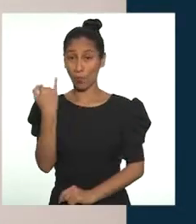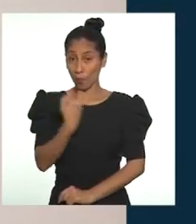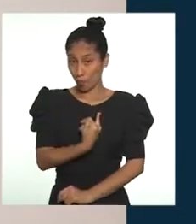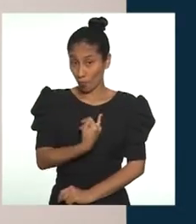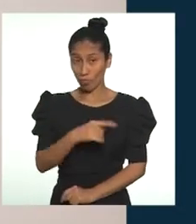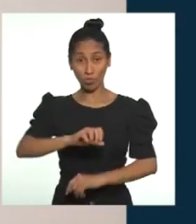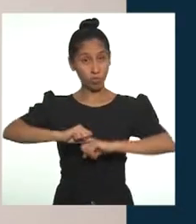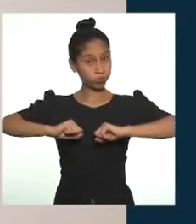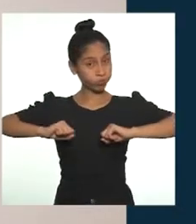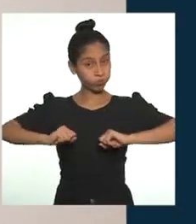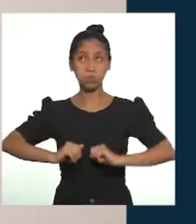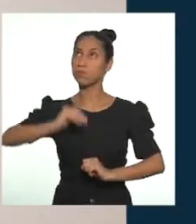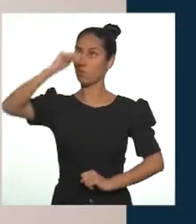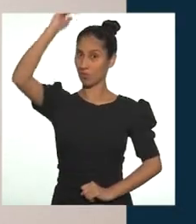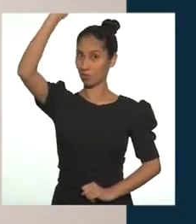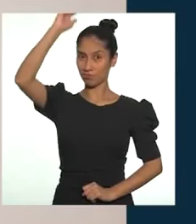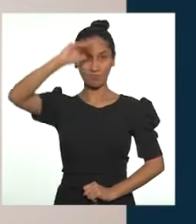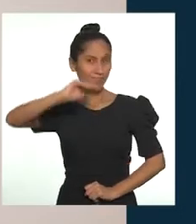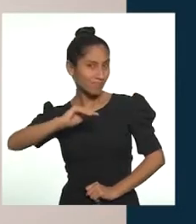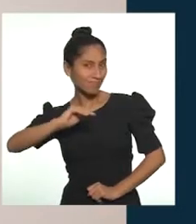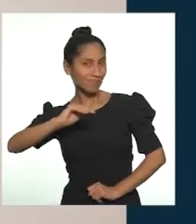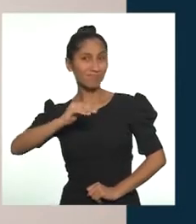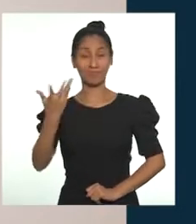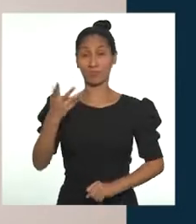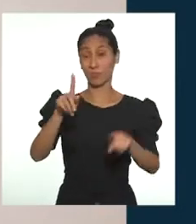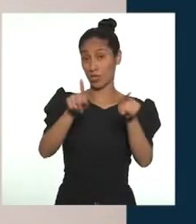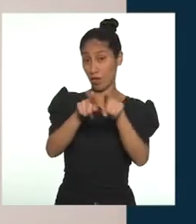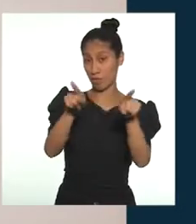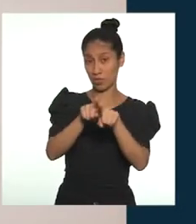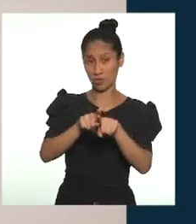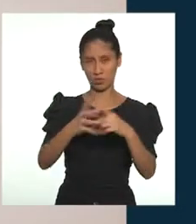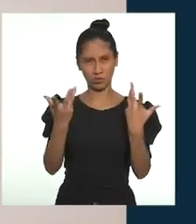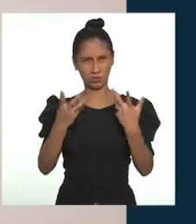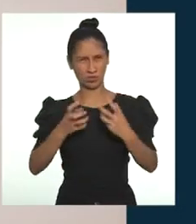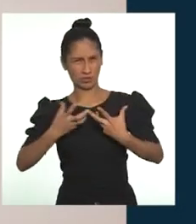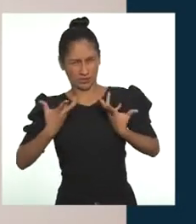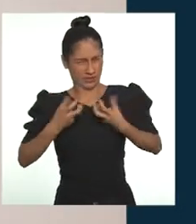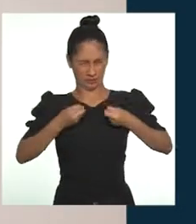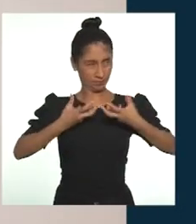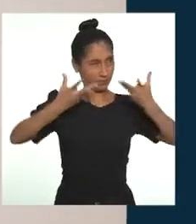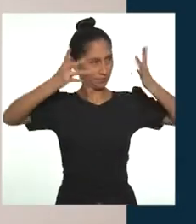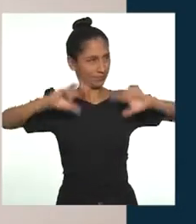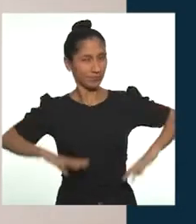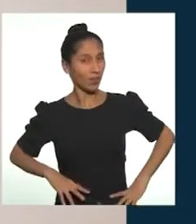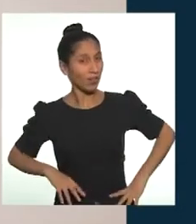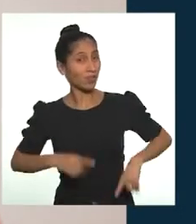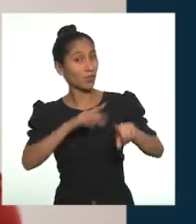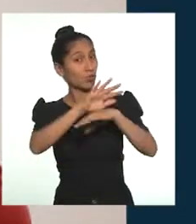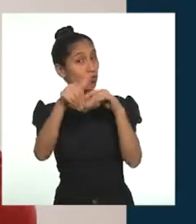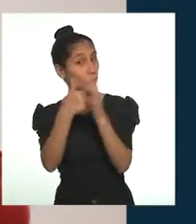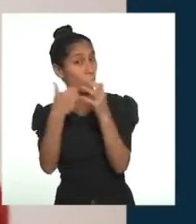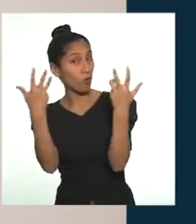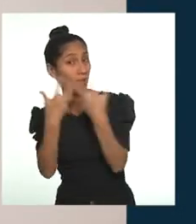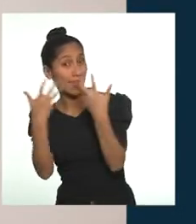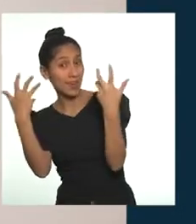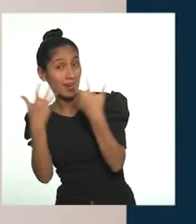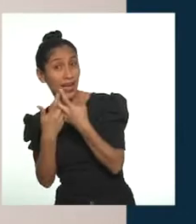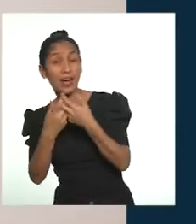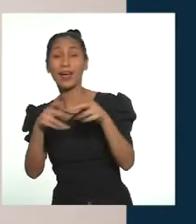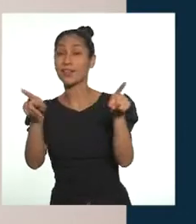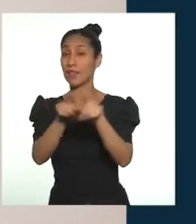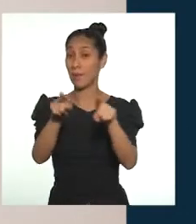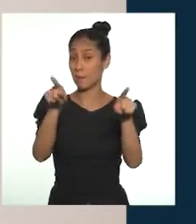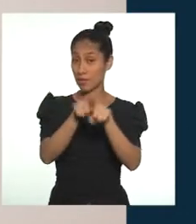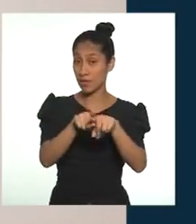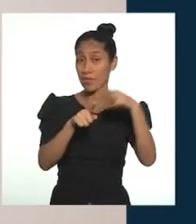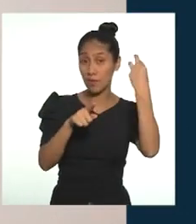gorditos, si somos altos, si somos bajos, ¿no? Si tenemos un carácter de pronto un poco fuerte. Todo esto tiene un componente también que viene